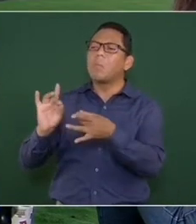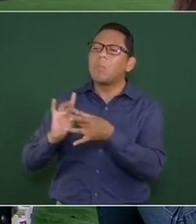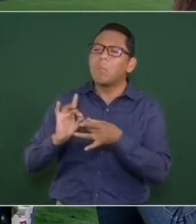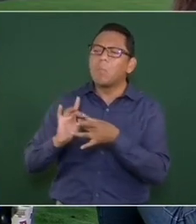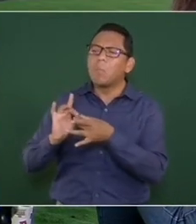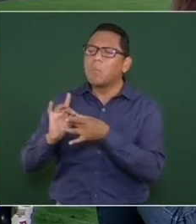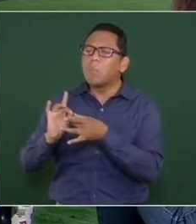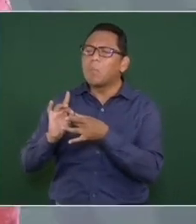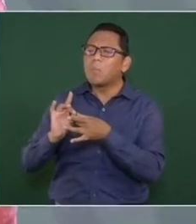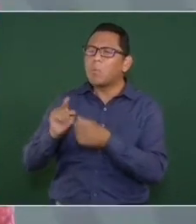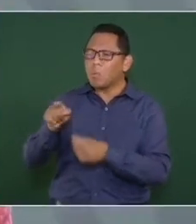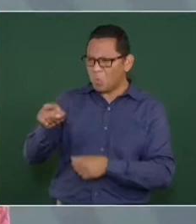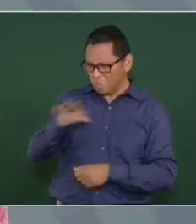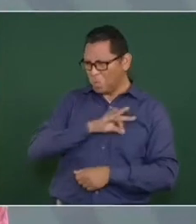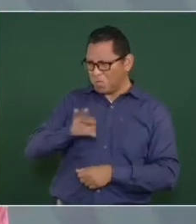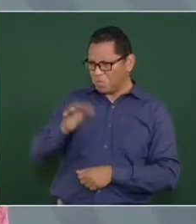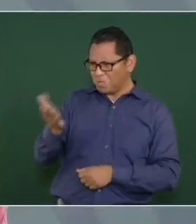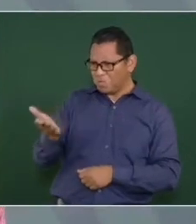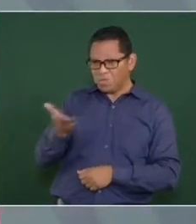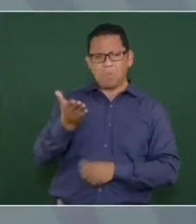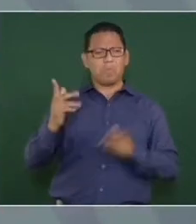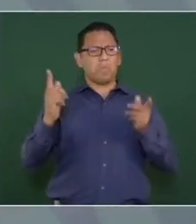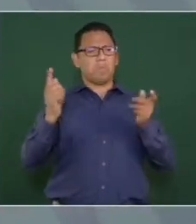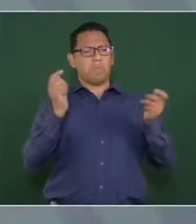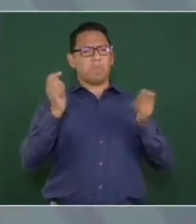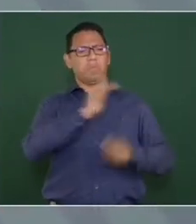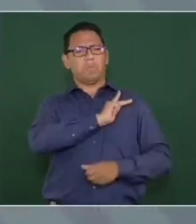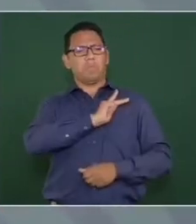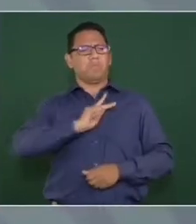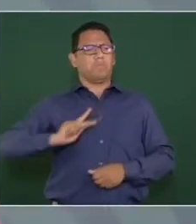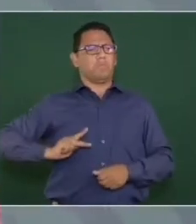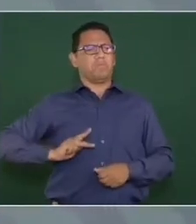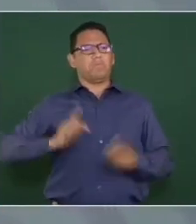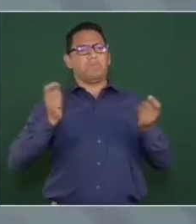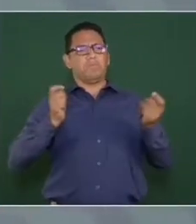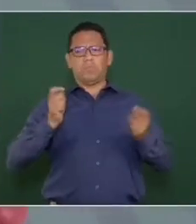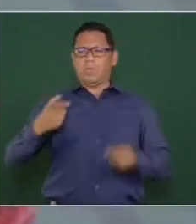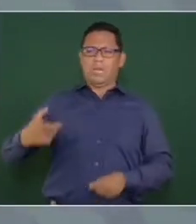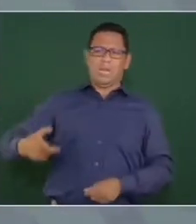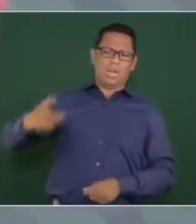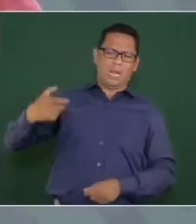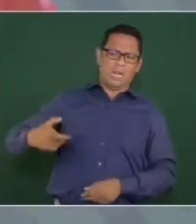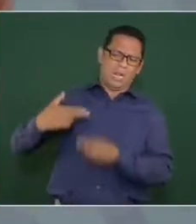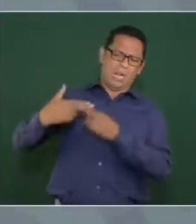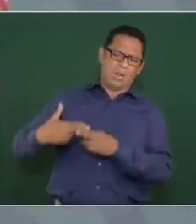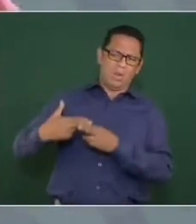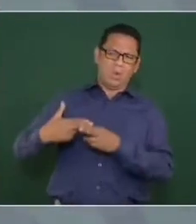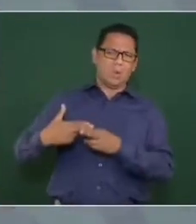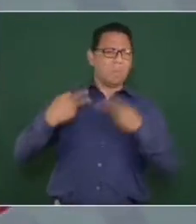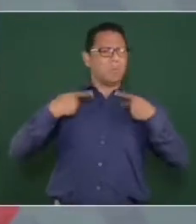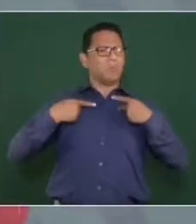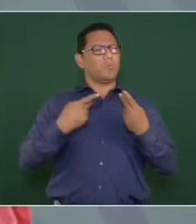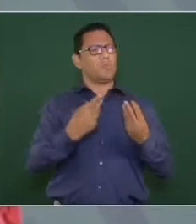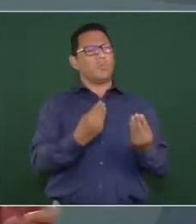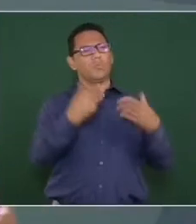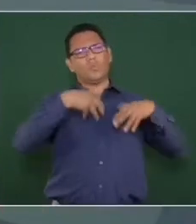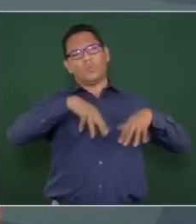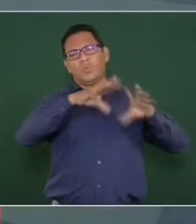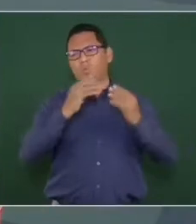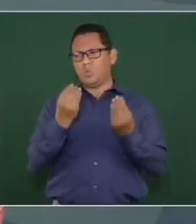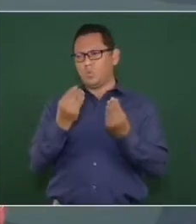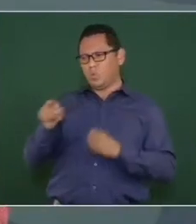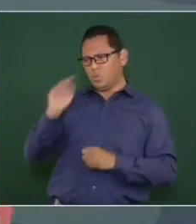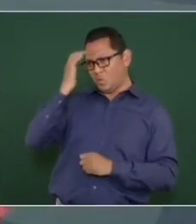y le digan, tú puedes ser presidente, tú si tienes dinero, además de ser conocido.